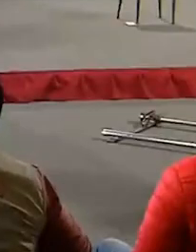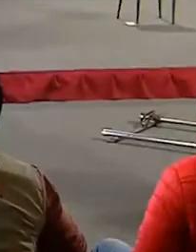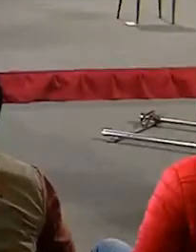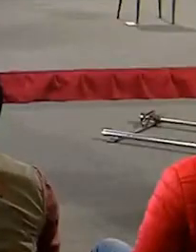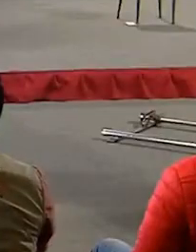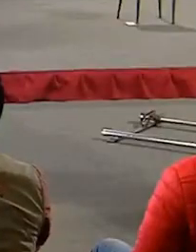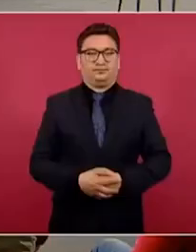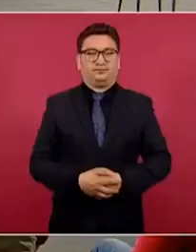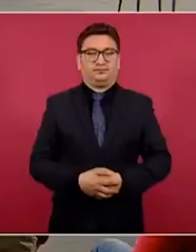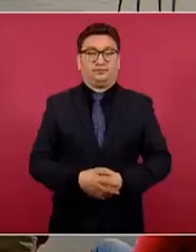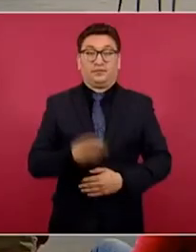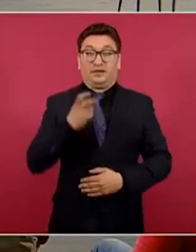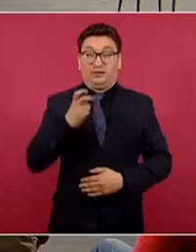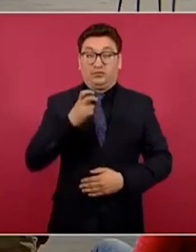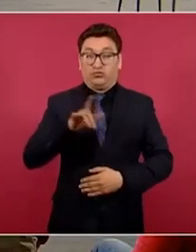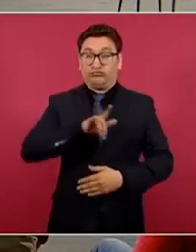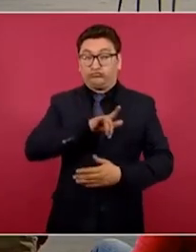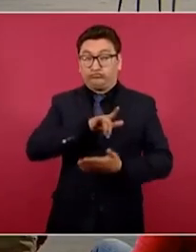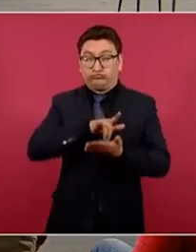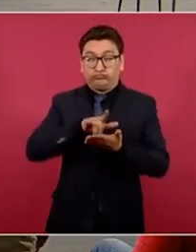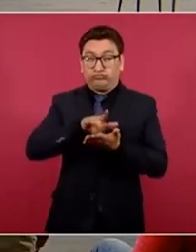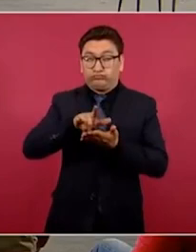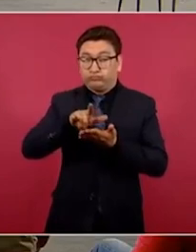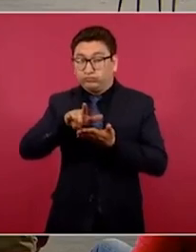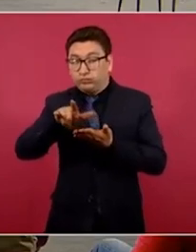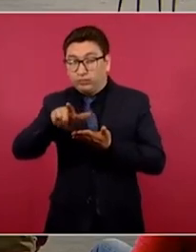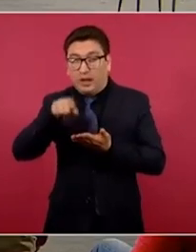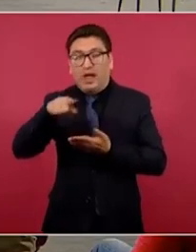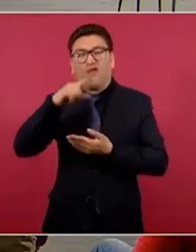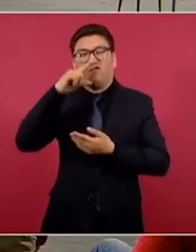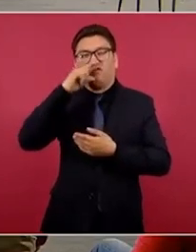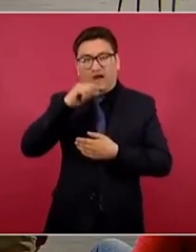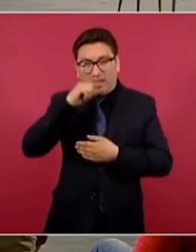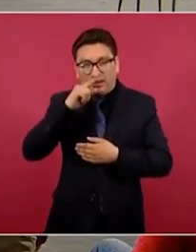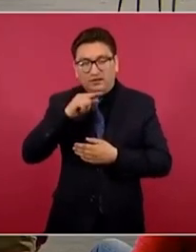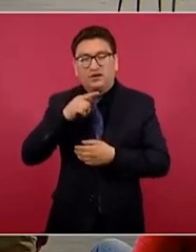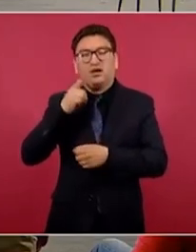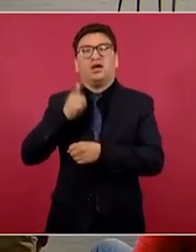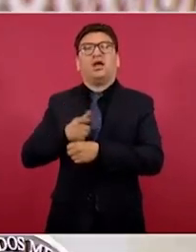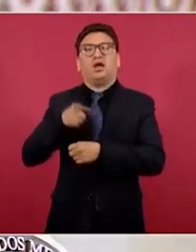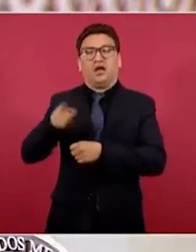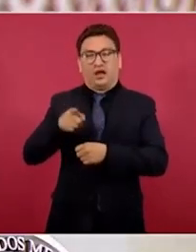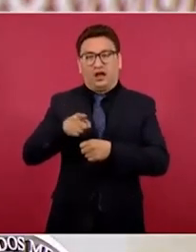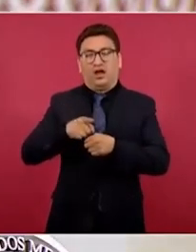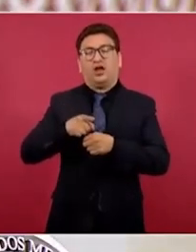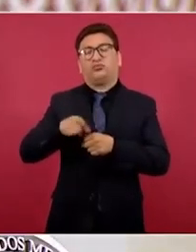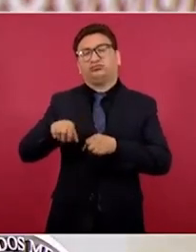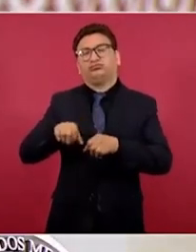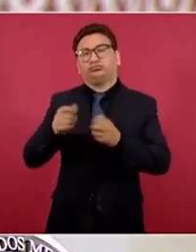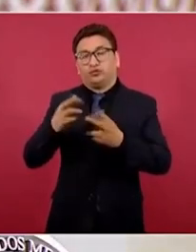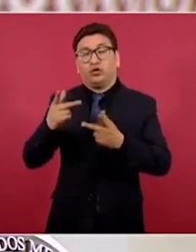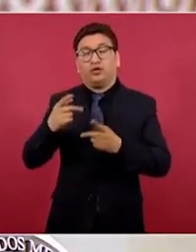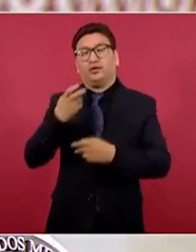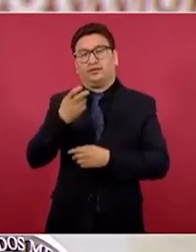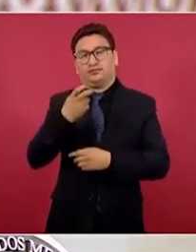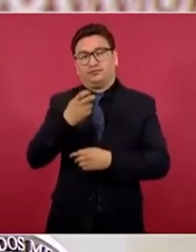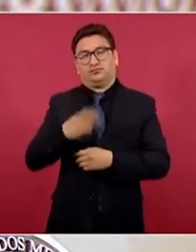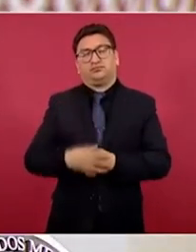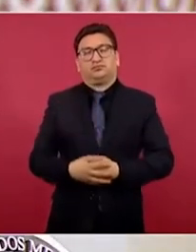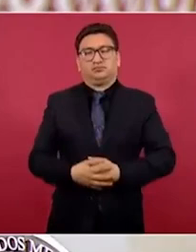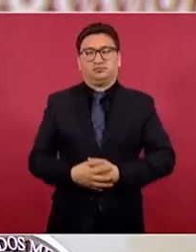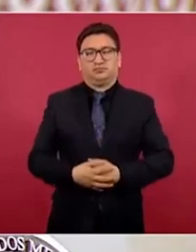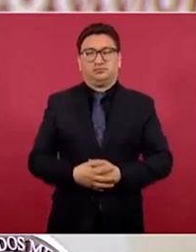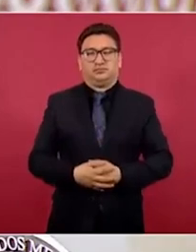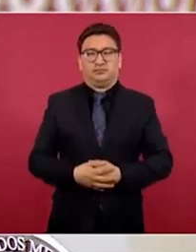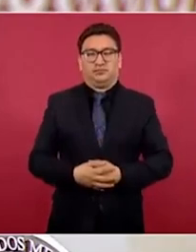regresar luego de detectar una falla en el sistema hidráulico. Hasta